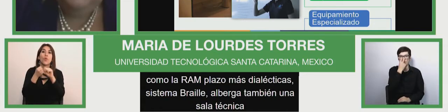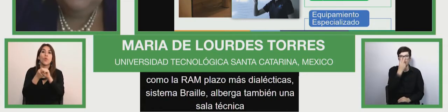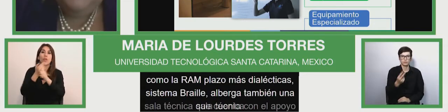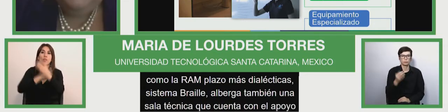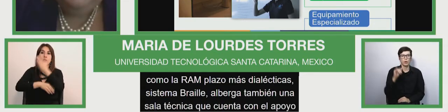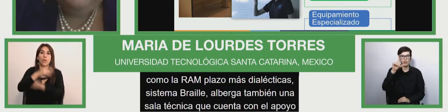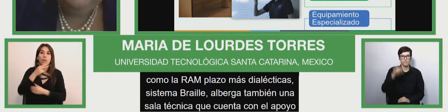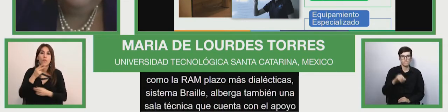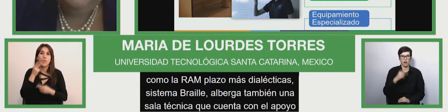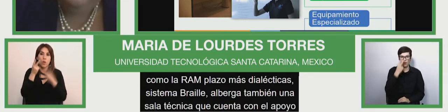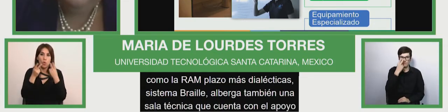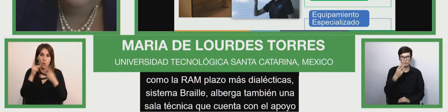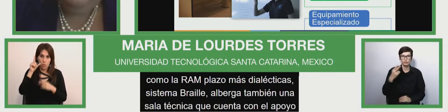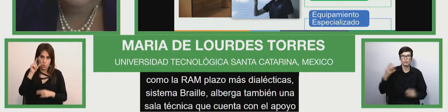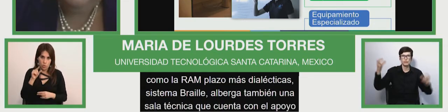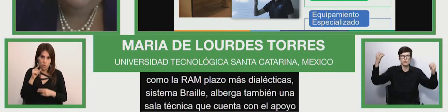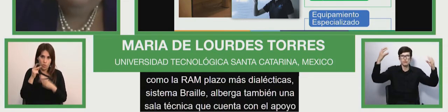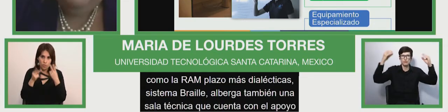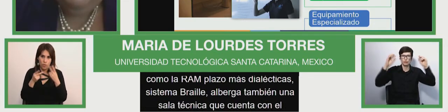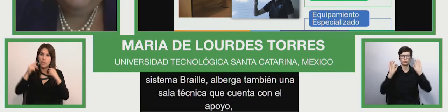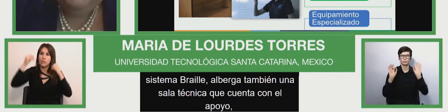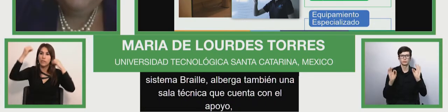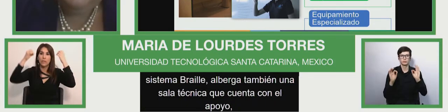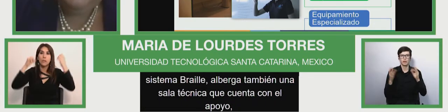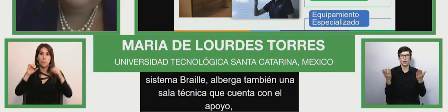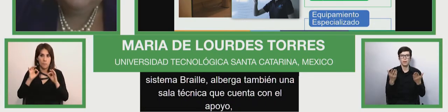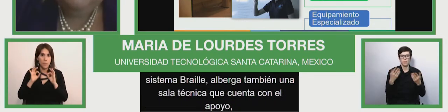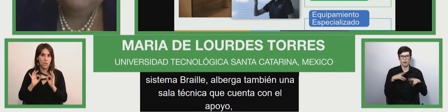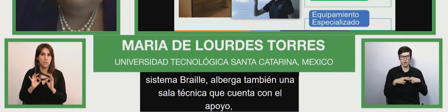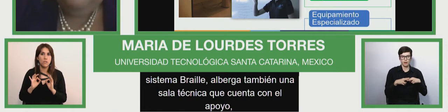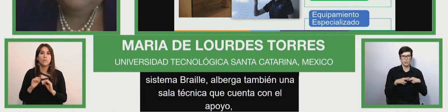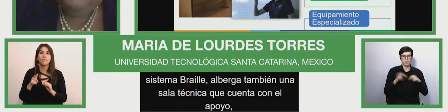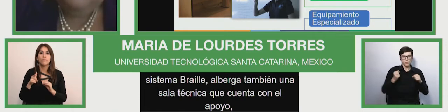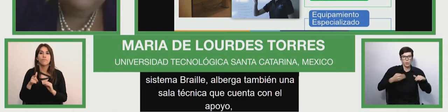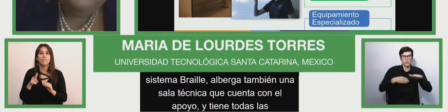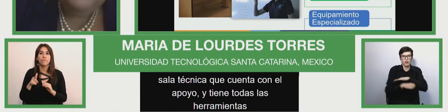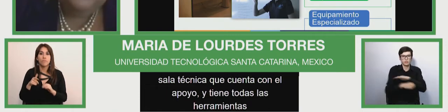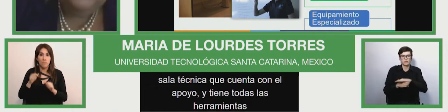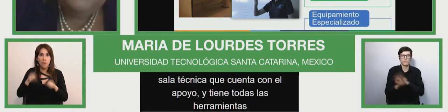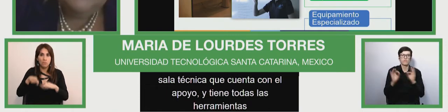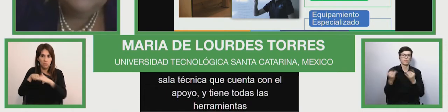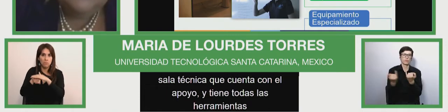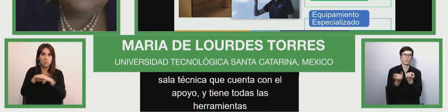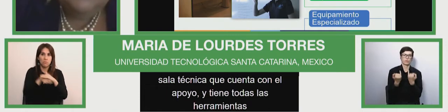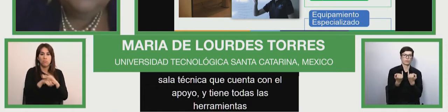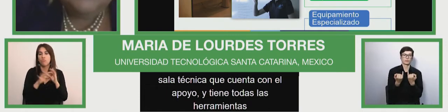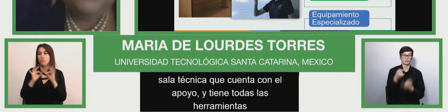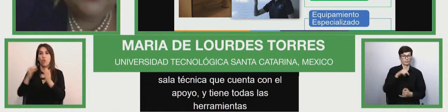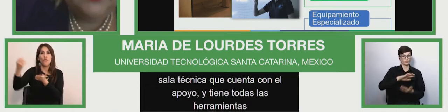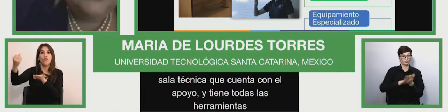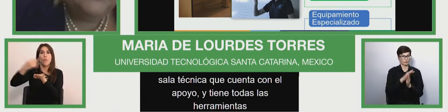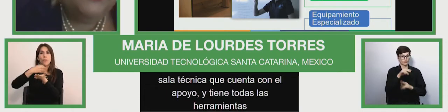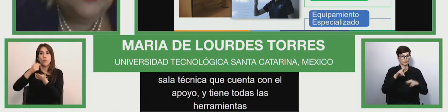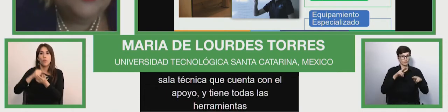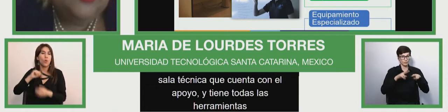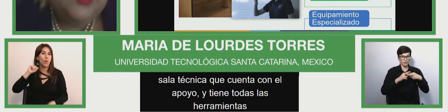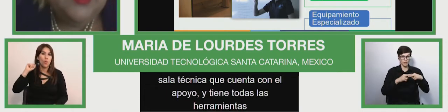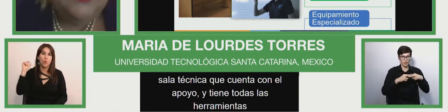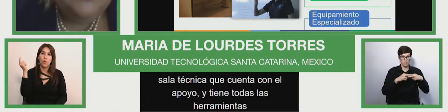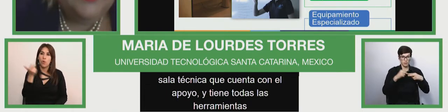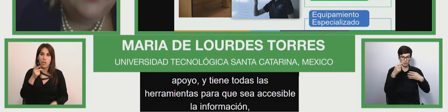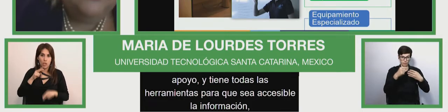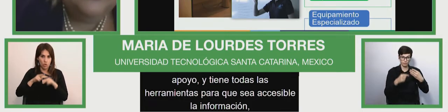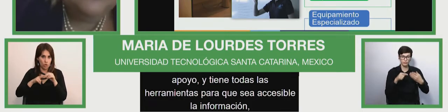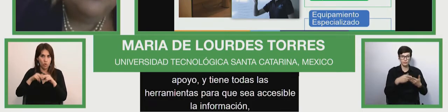visión y tiene todas las herramientas para permitir hacer accesible la información por supuesto todas estas herramientas se ponen a disposición